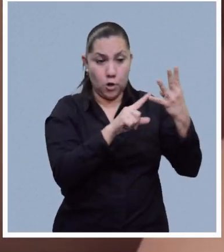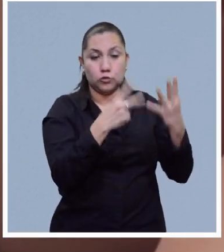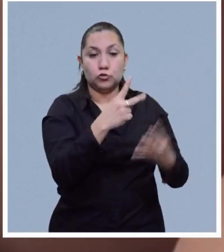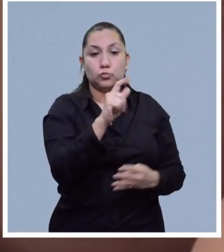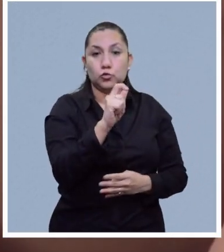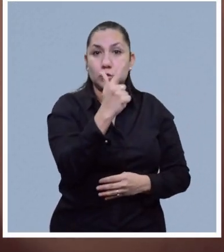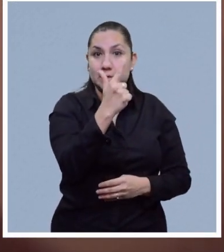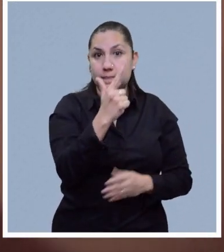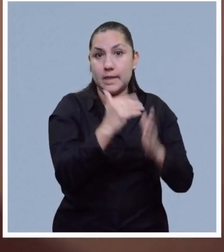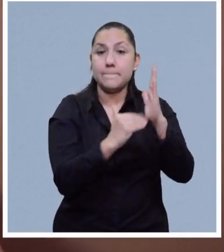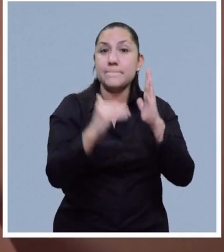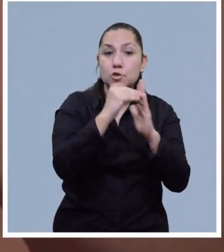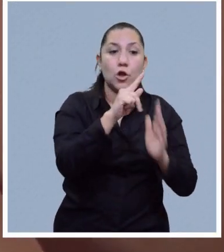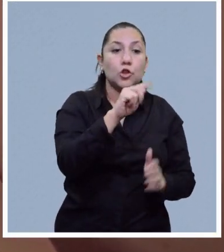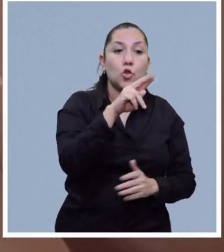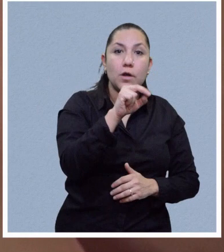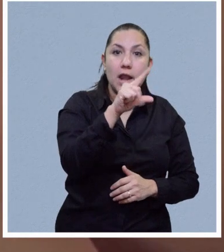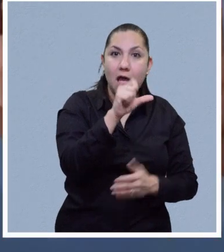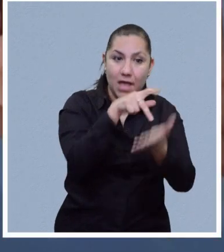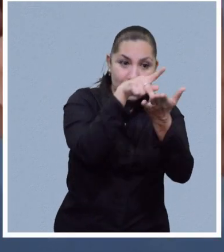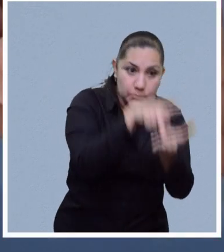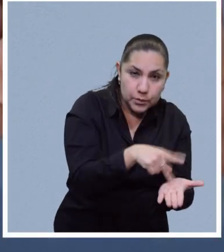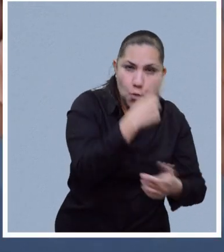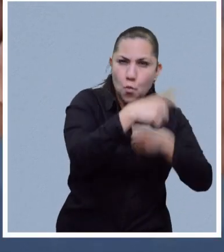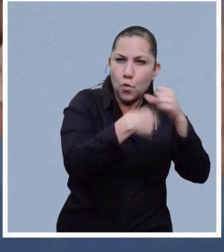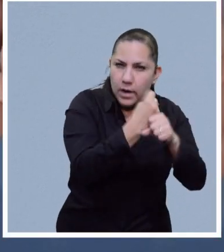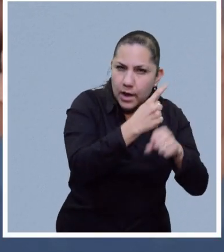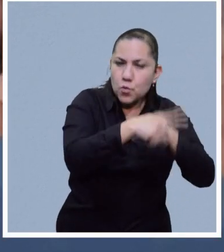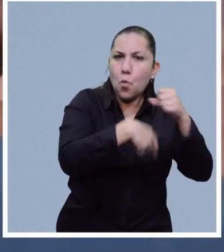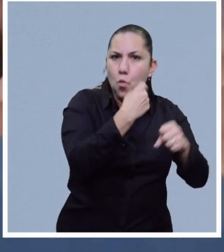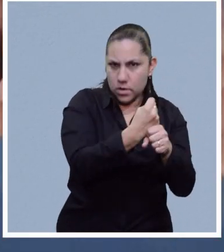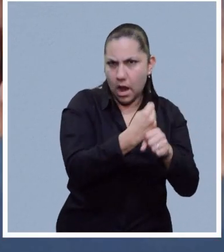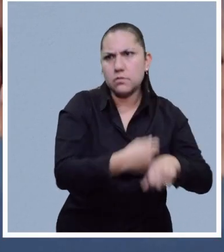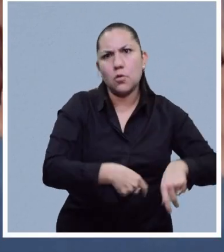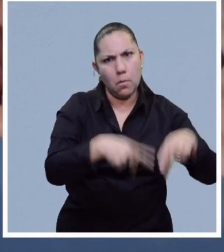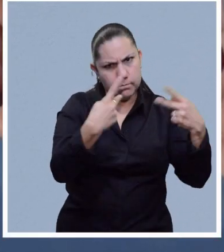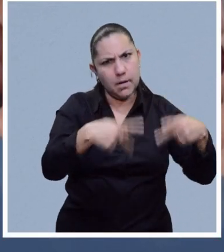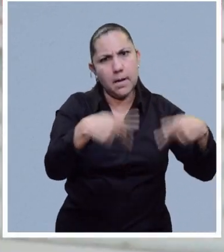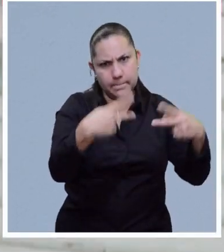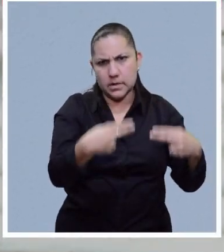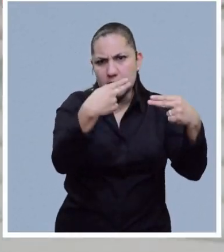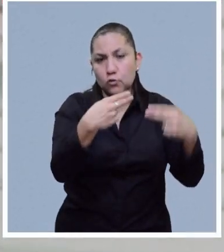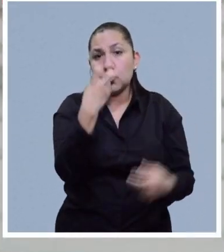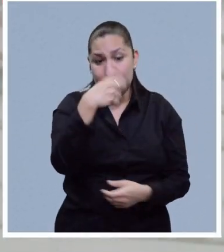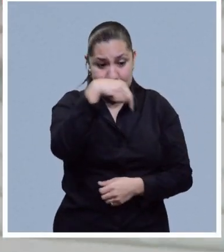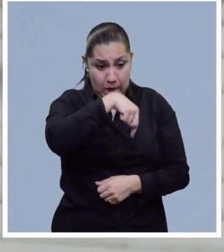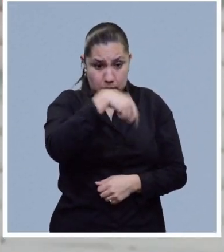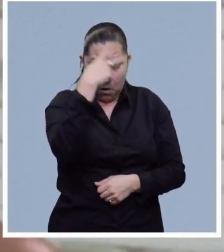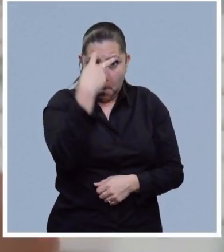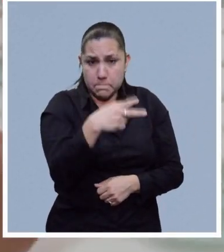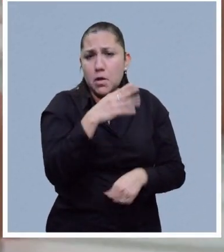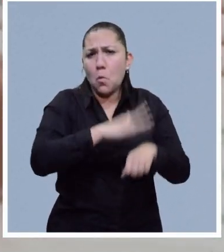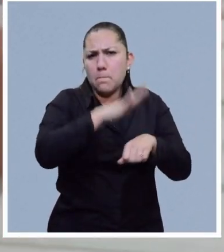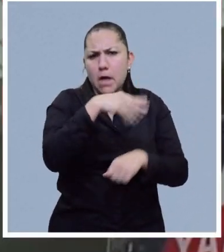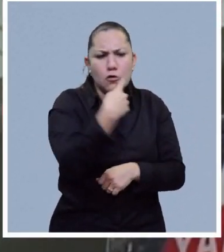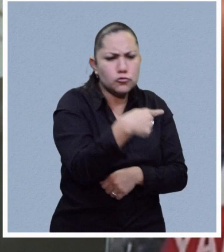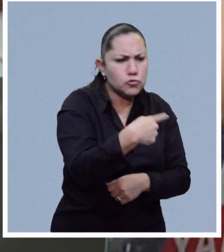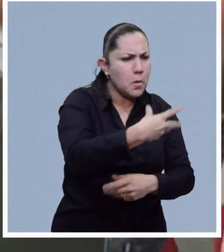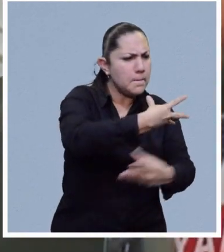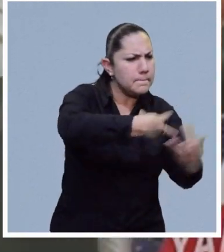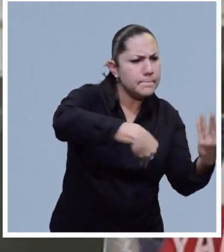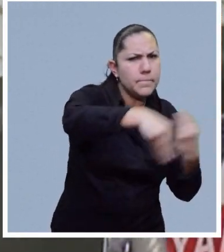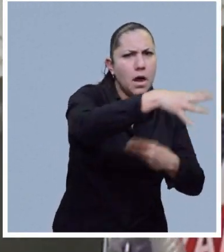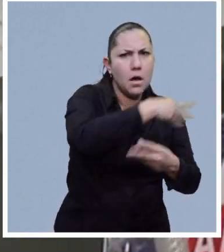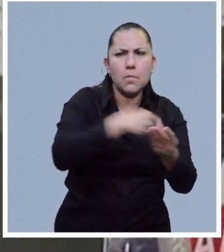.77 millones de toneladas anuales. Somos una nación autosuficiente y el principal consumidor de este producto.